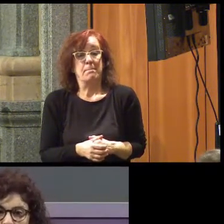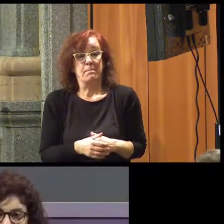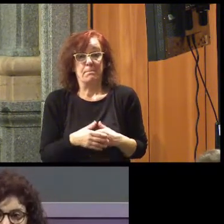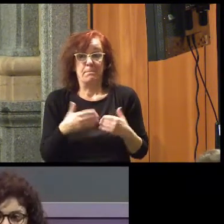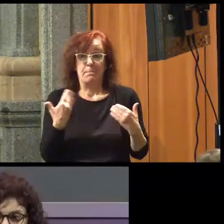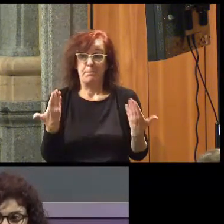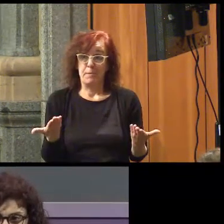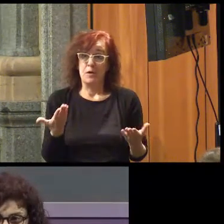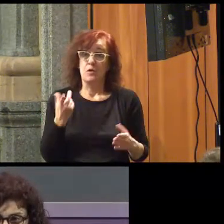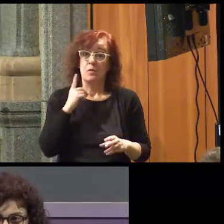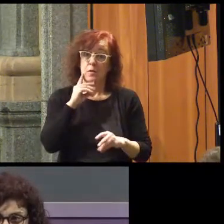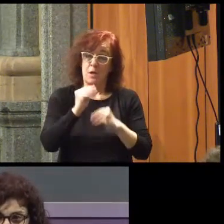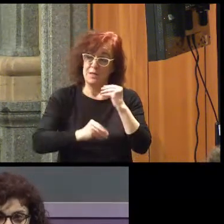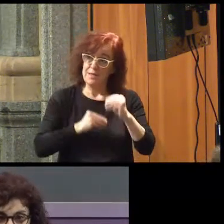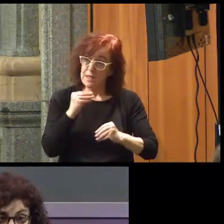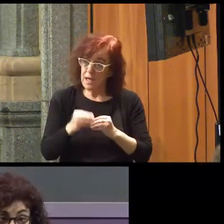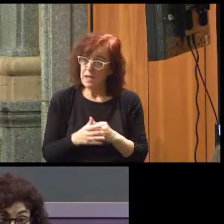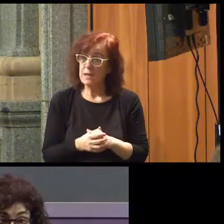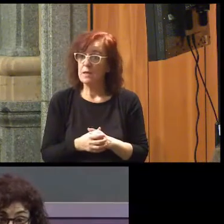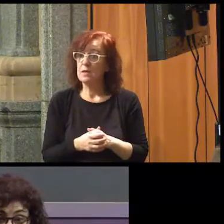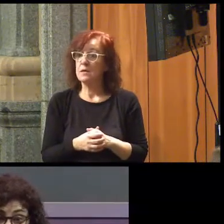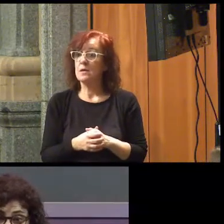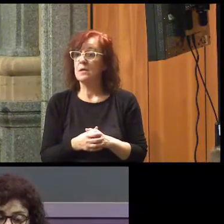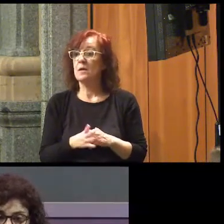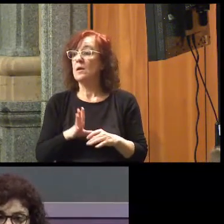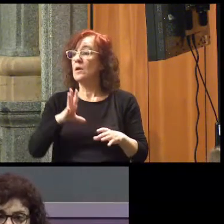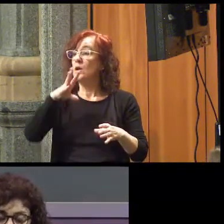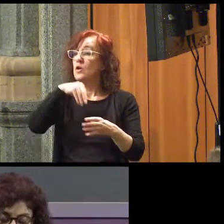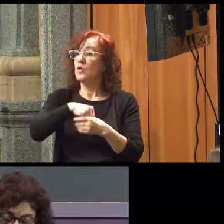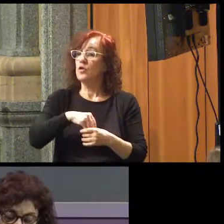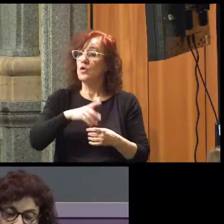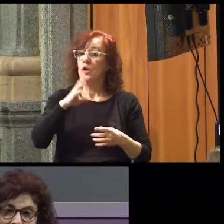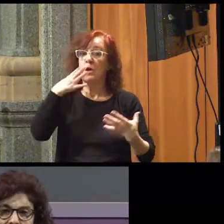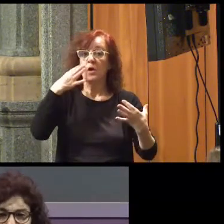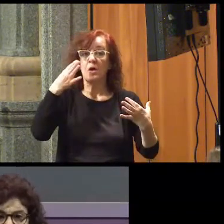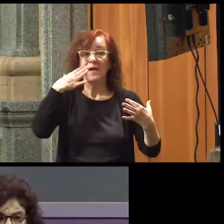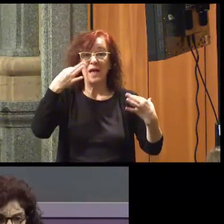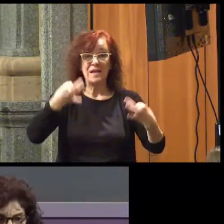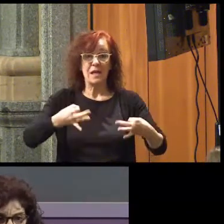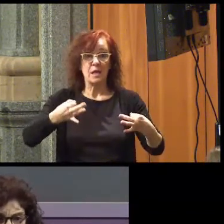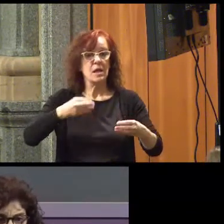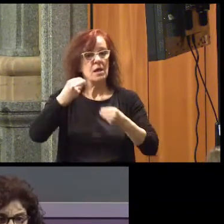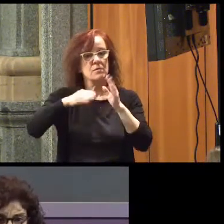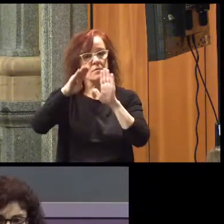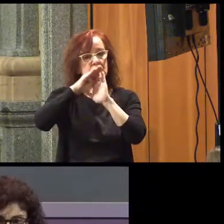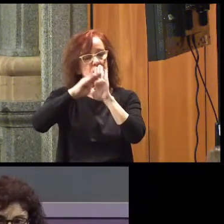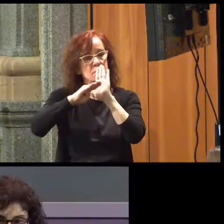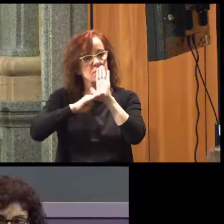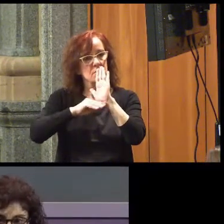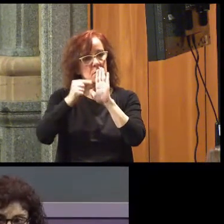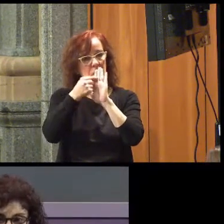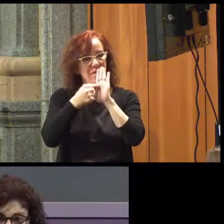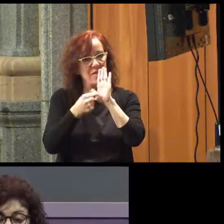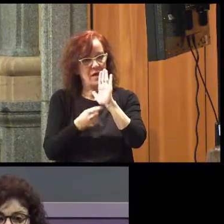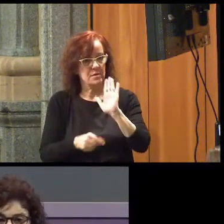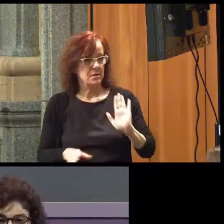que eso se lleve a cabo, para que la inclusión sea real, es necesario que se tomen una serie de medidas. Y medidas